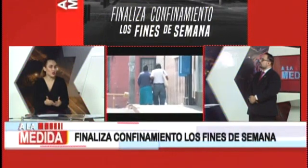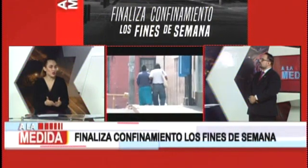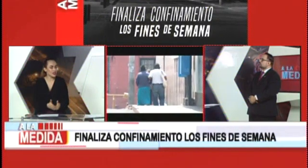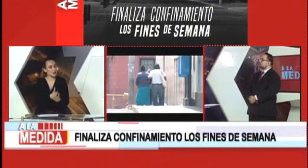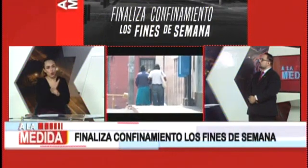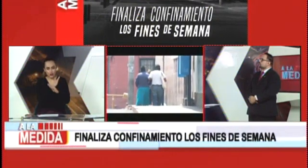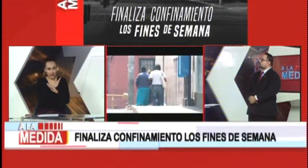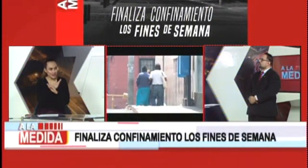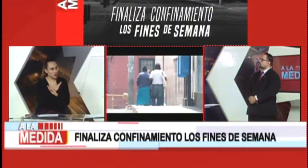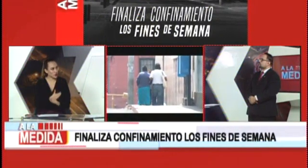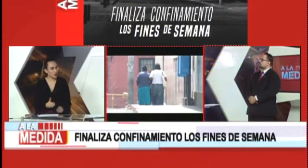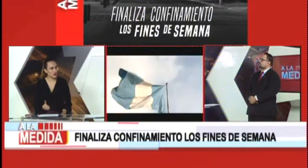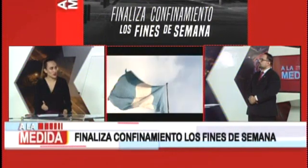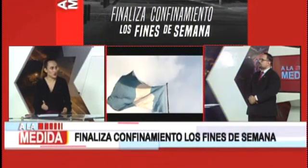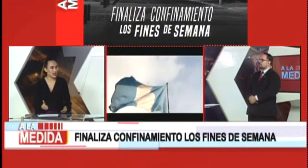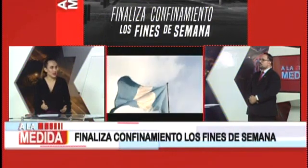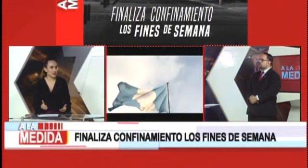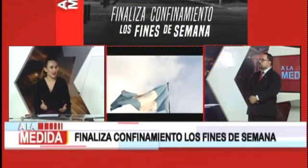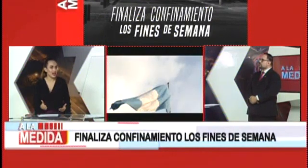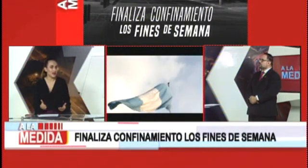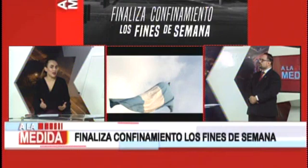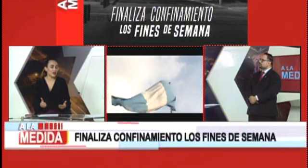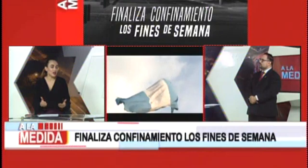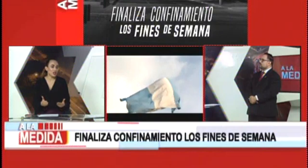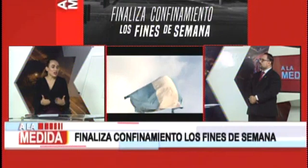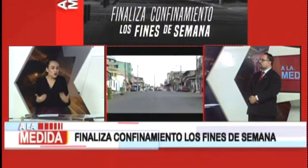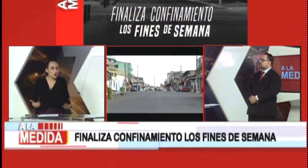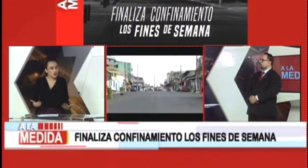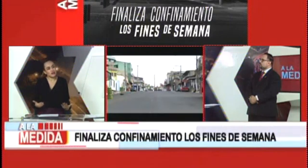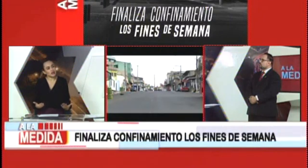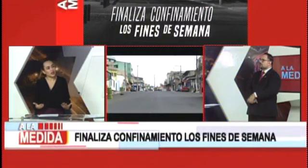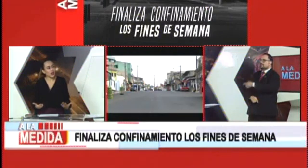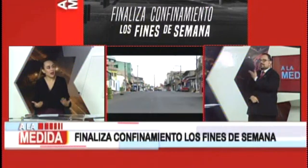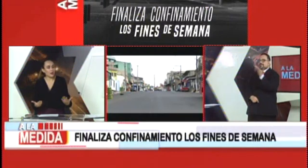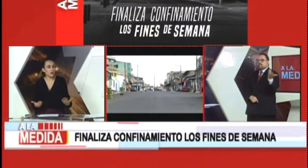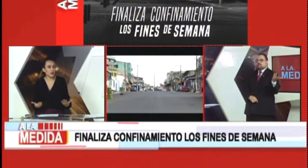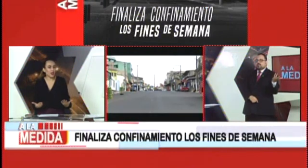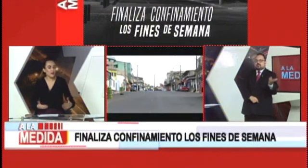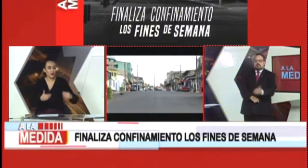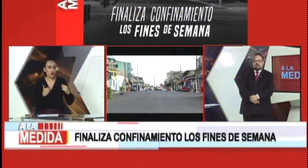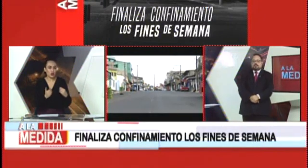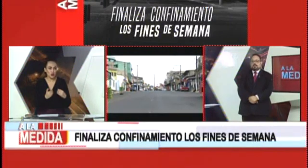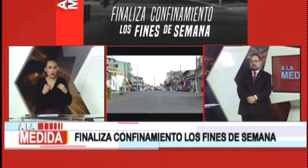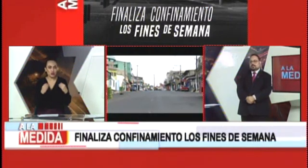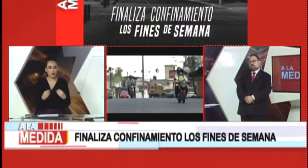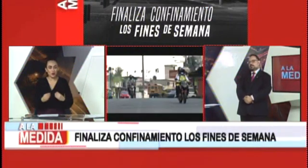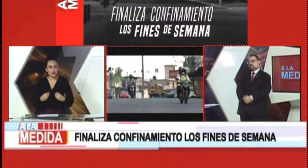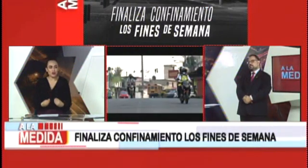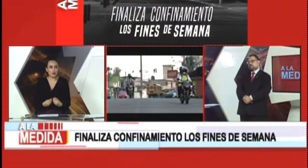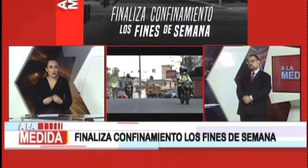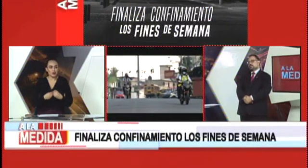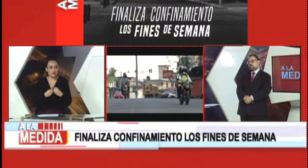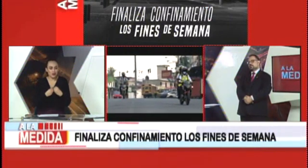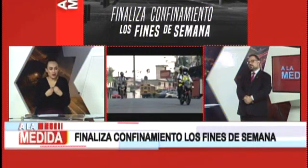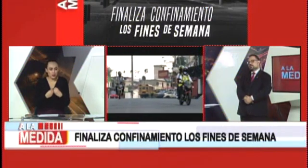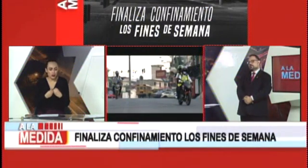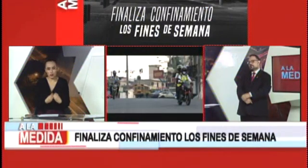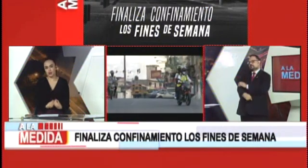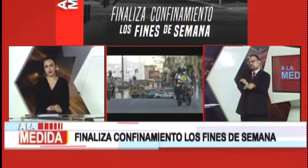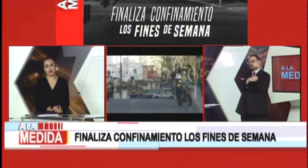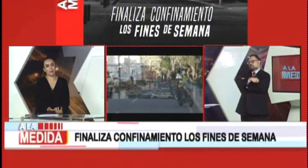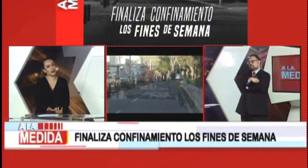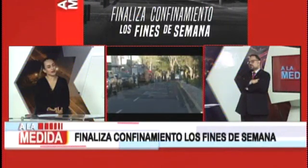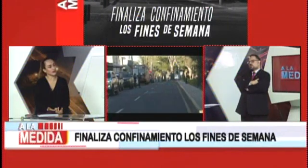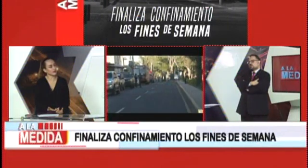contrario entonces otra vez todo se nos va a limitar. Se se derrumba. muchos se van a quejar. ¿Pero por qué? Porque nosotros tampoco hacemos y